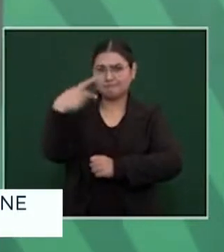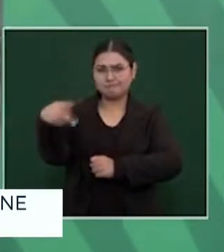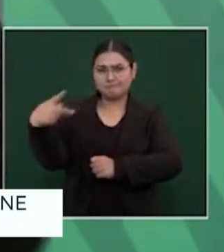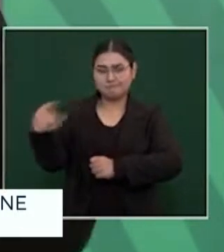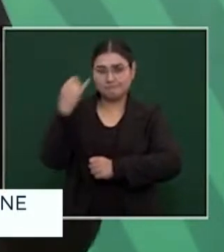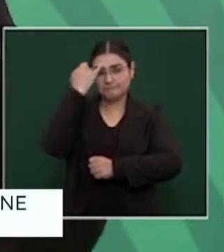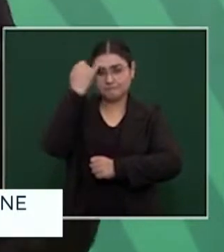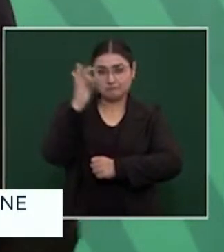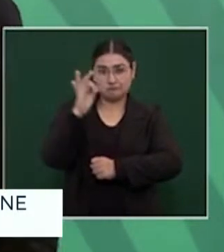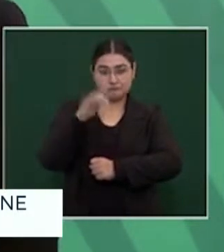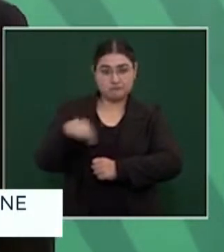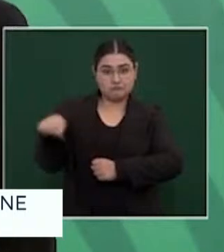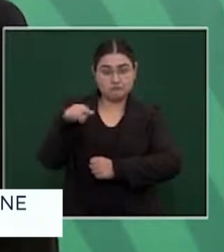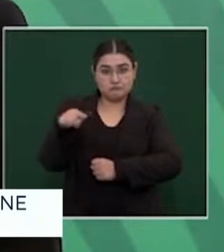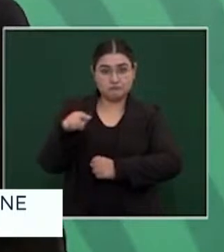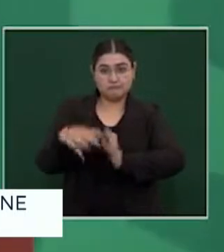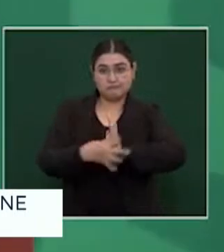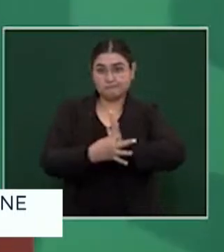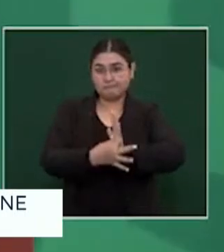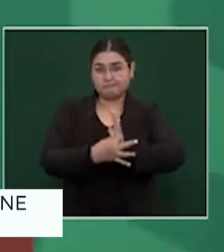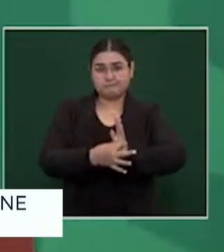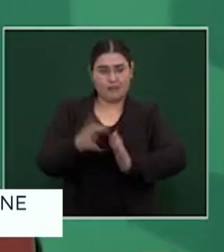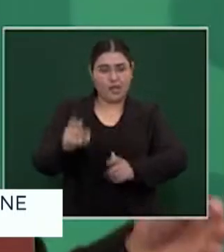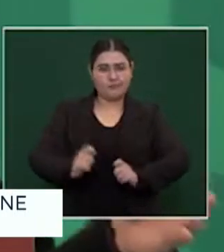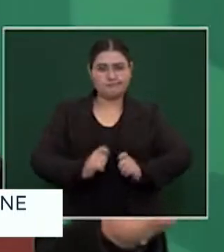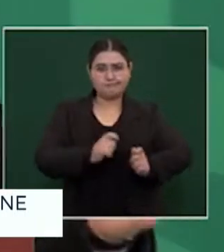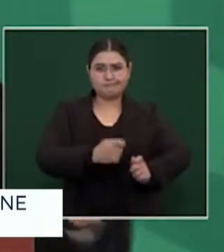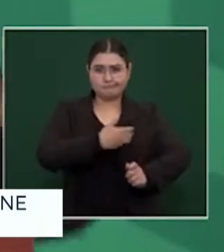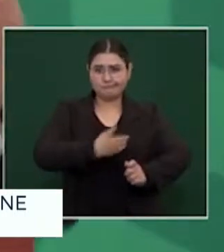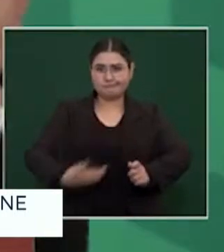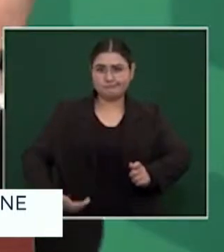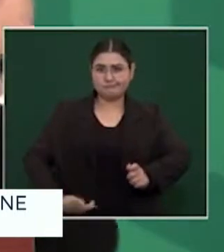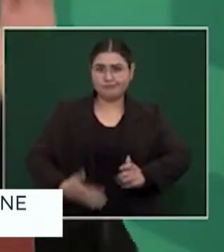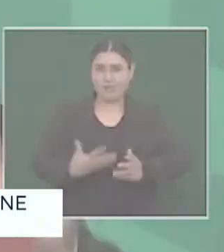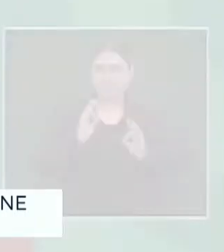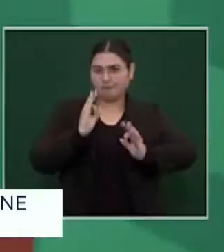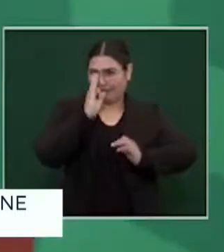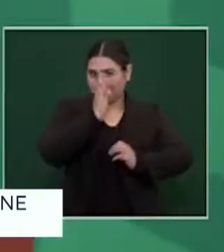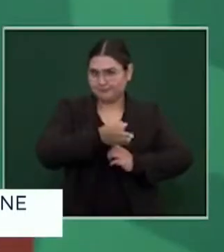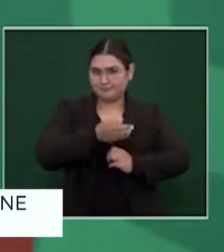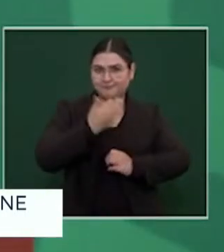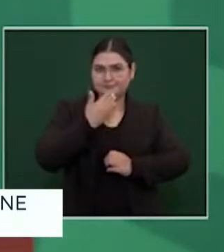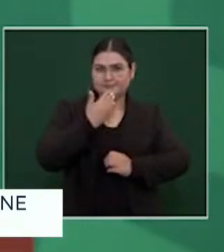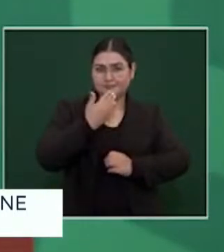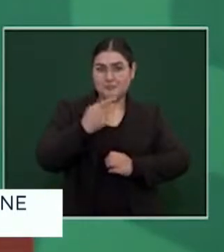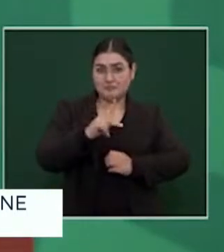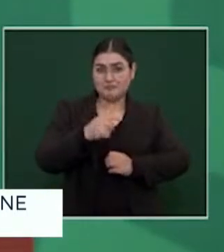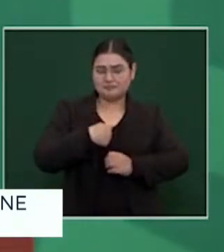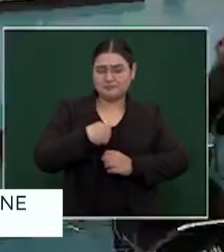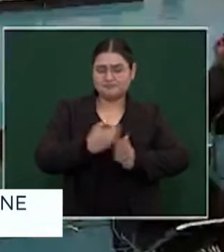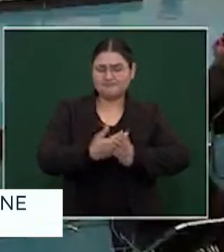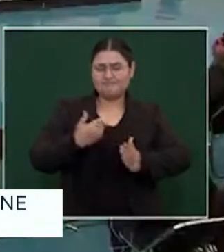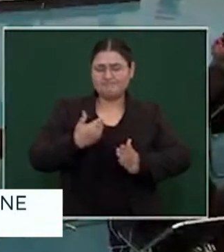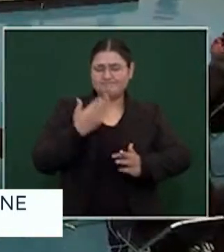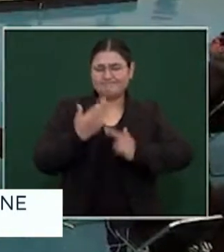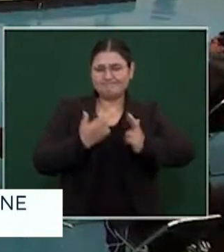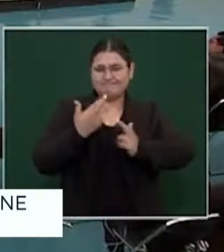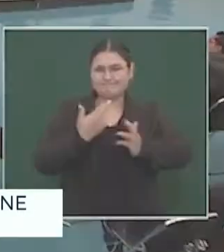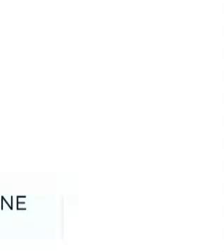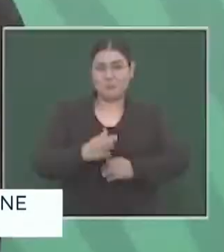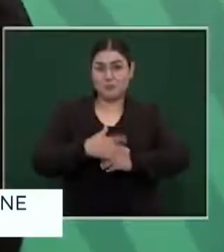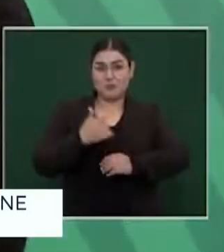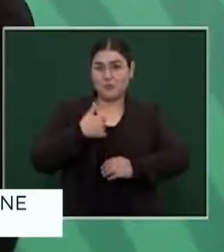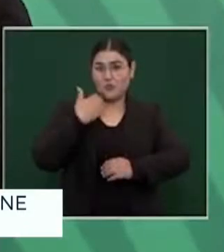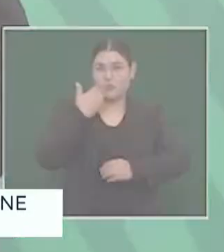entreguen la presidencia, pues lo hacemos. Pero sí voy a hacer la consulta, porque además yo no